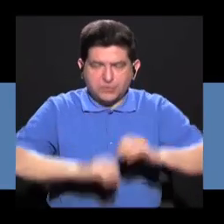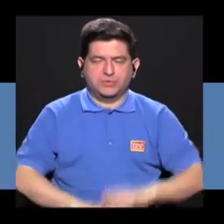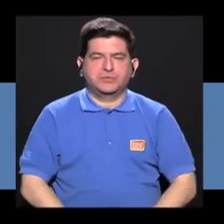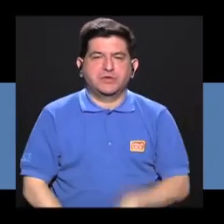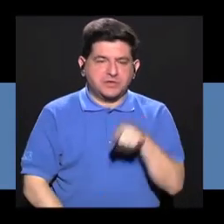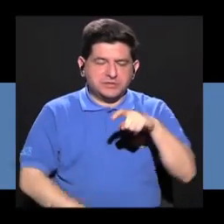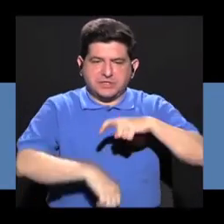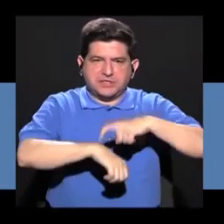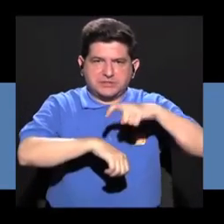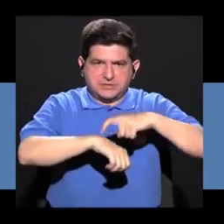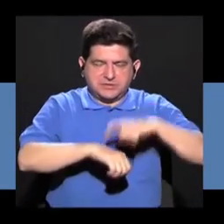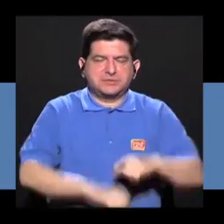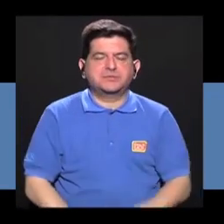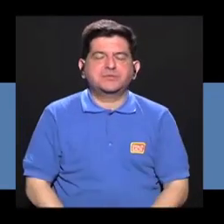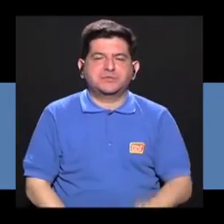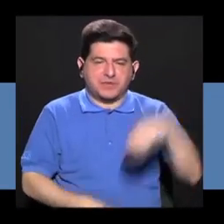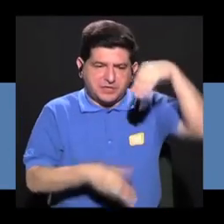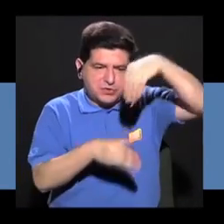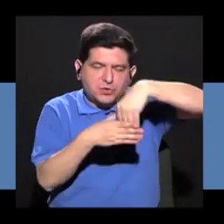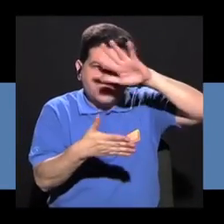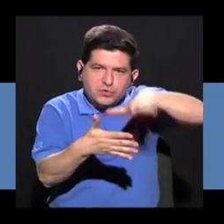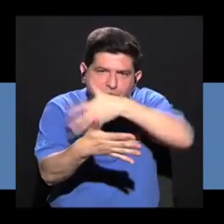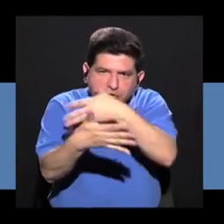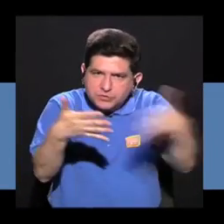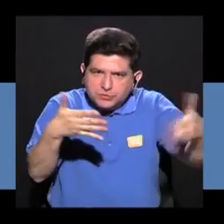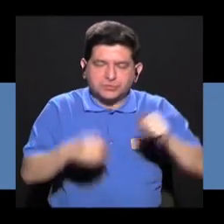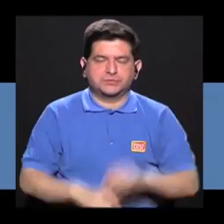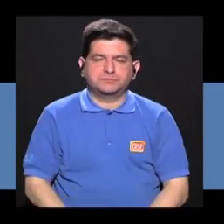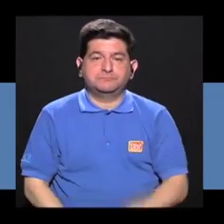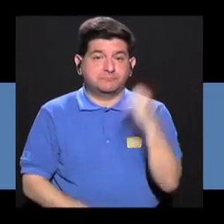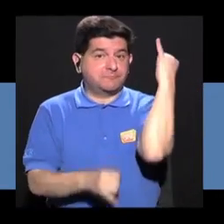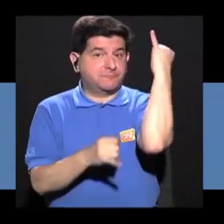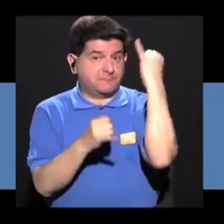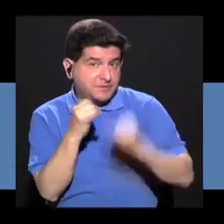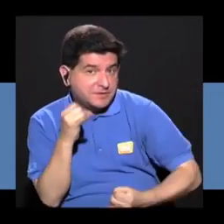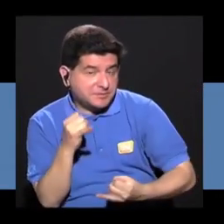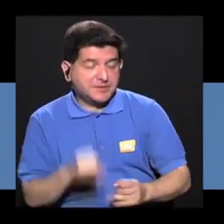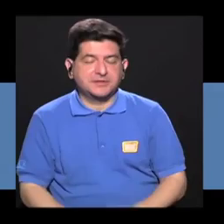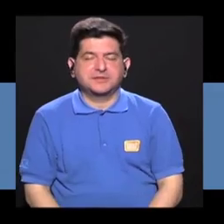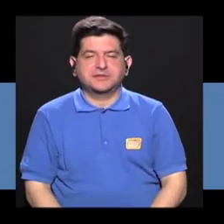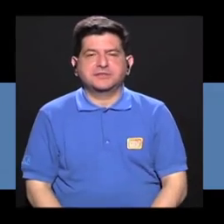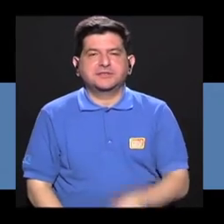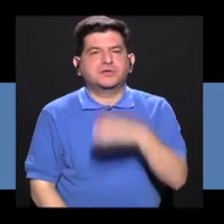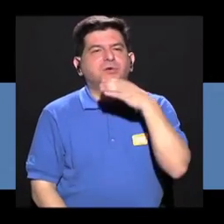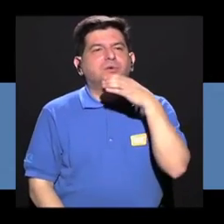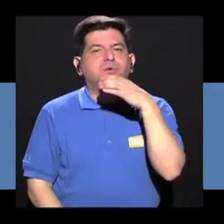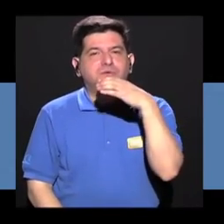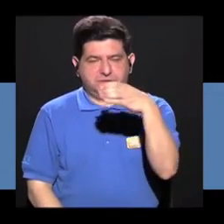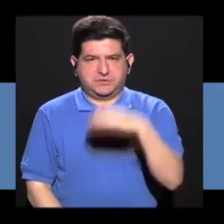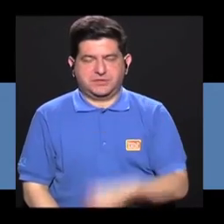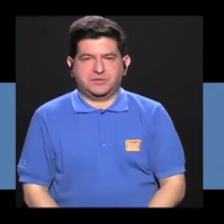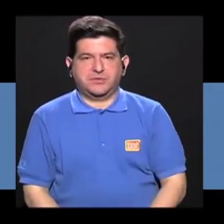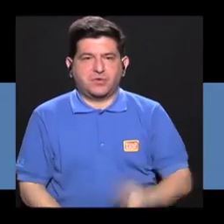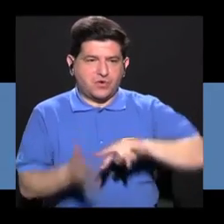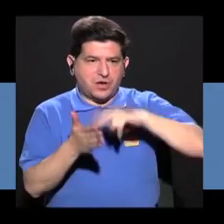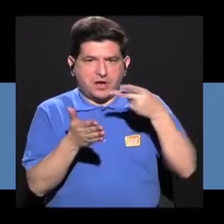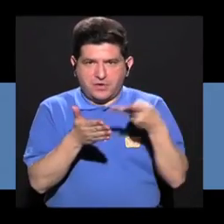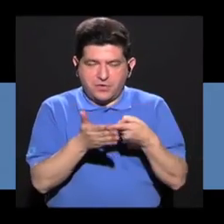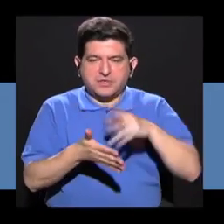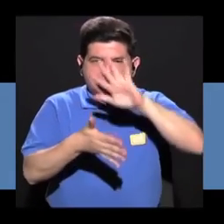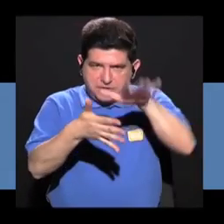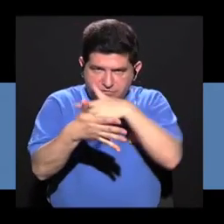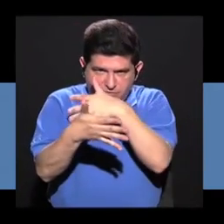las horas que se van a disponer dentro de ese horario de estudio. Y por último, la